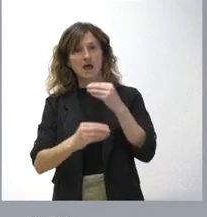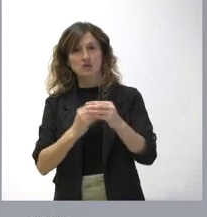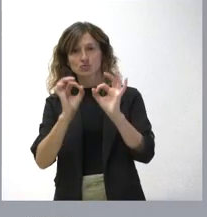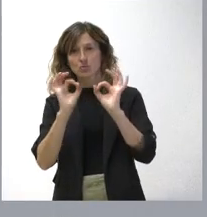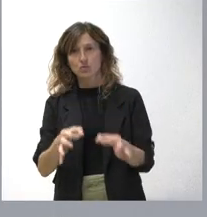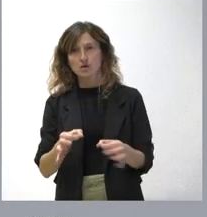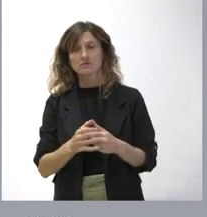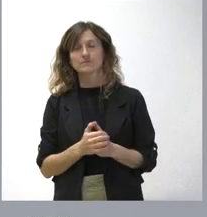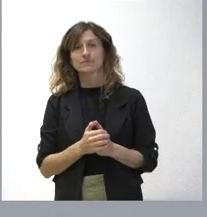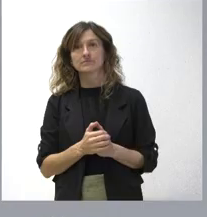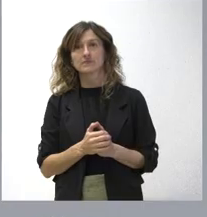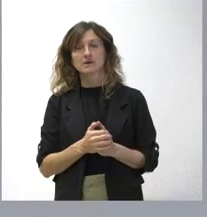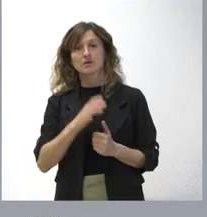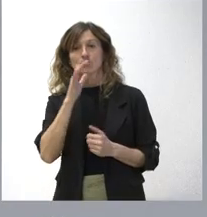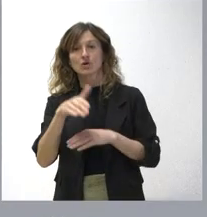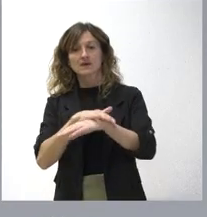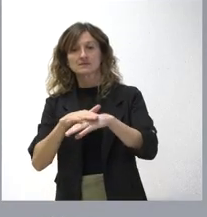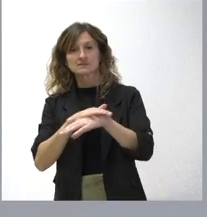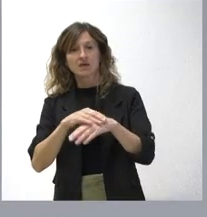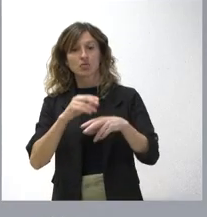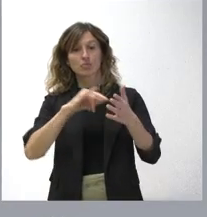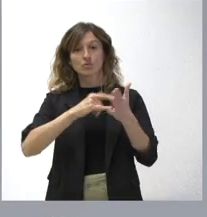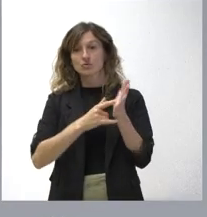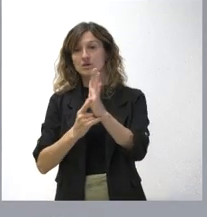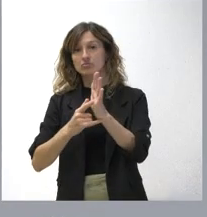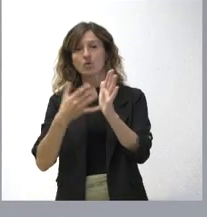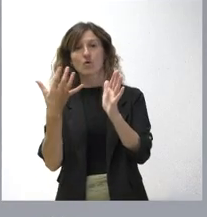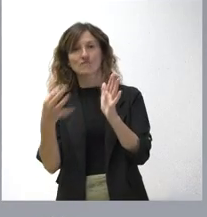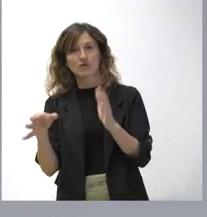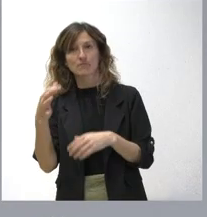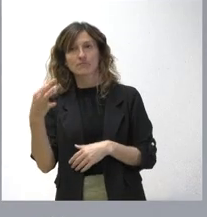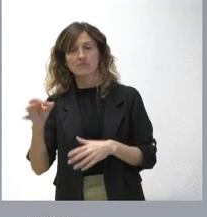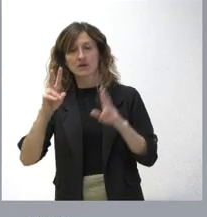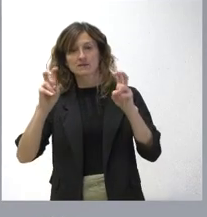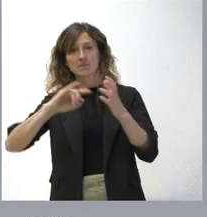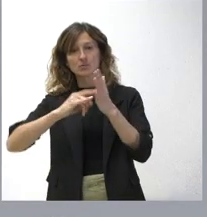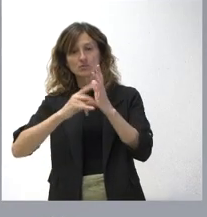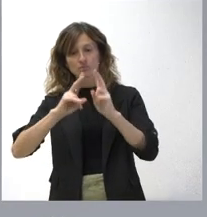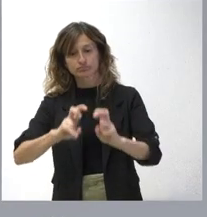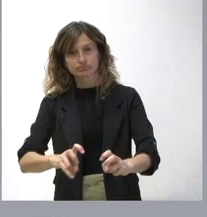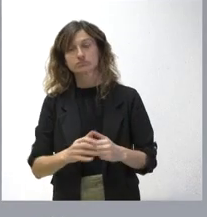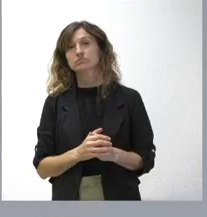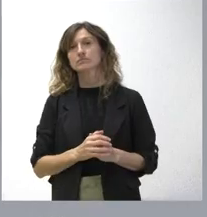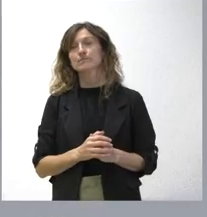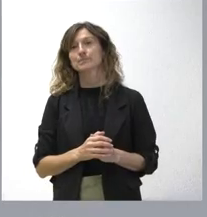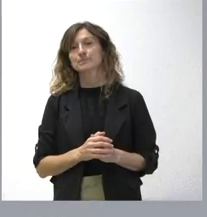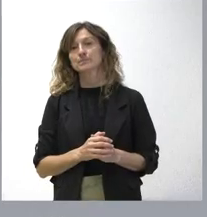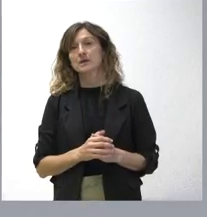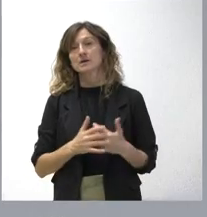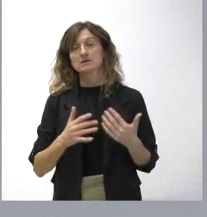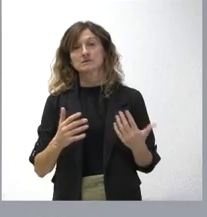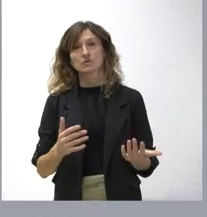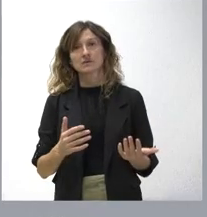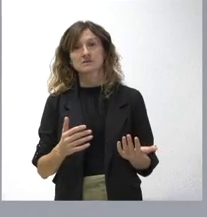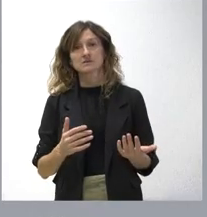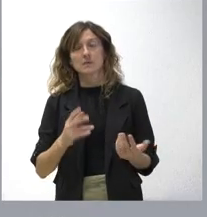manera, con la conformidad del Estado a todos los proyectos de excavaciones en este ámbito. Y, por lo tanto, tampoco hay